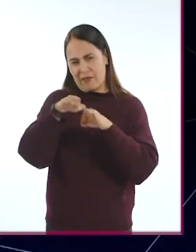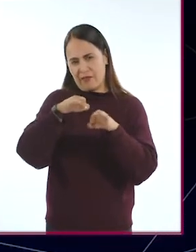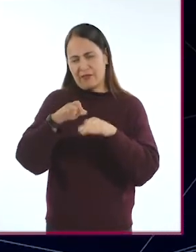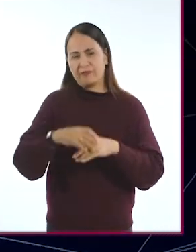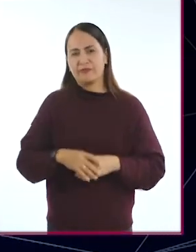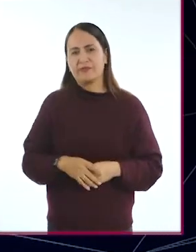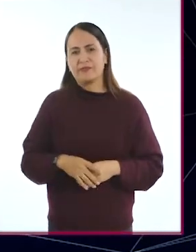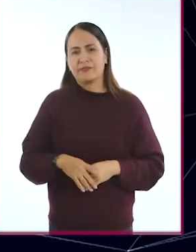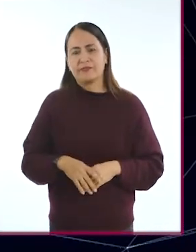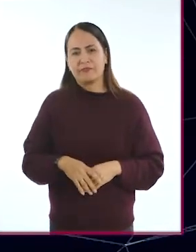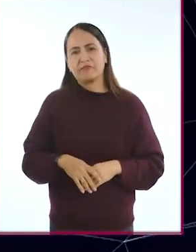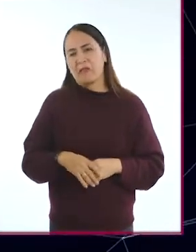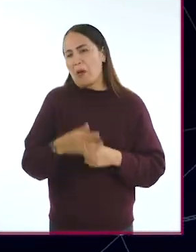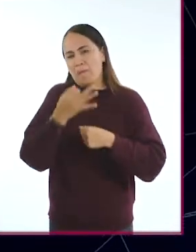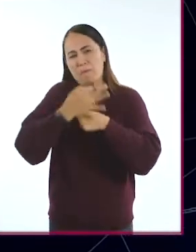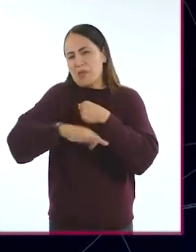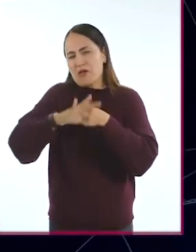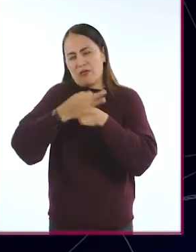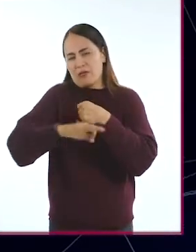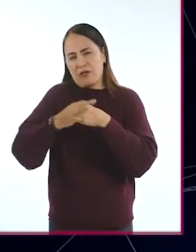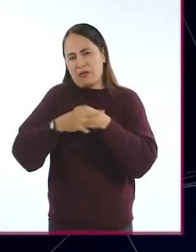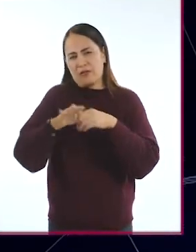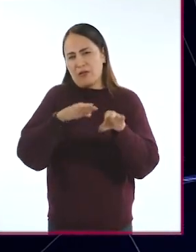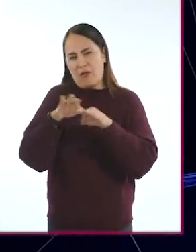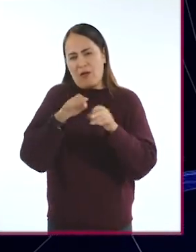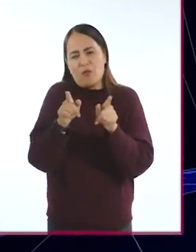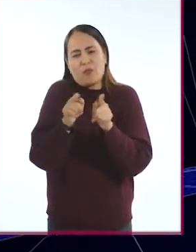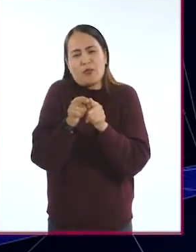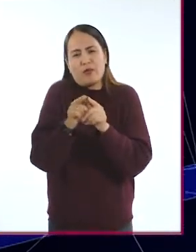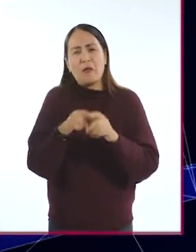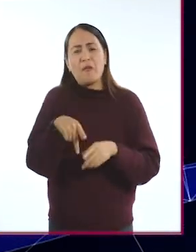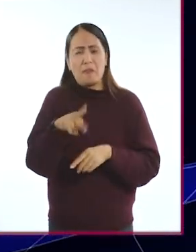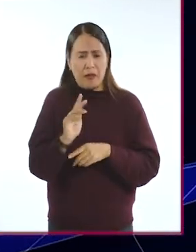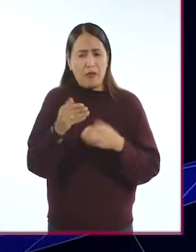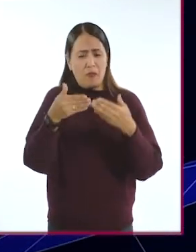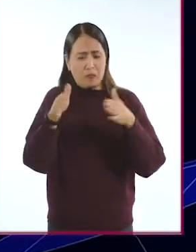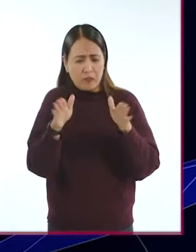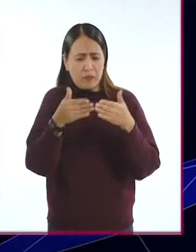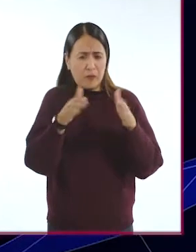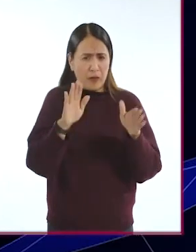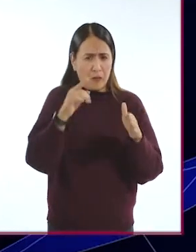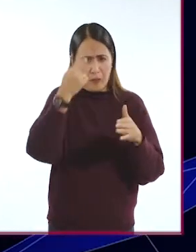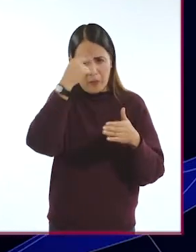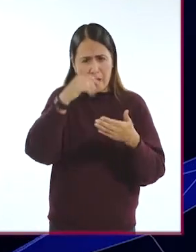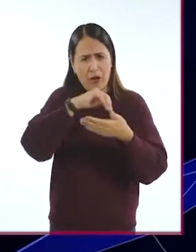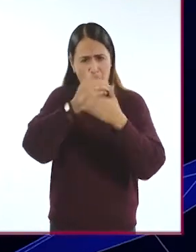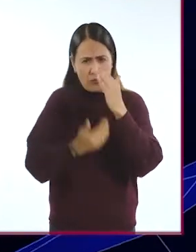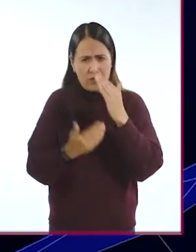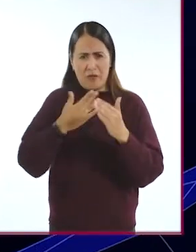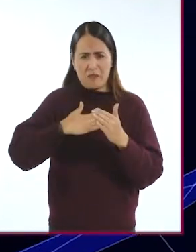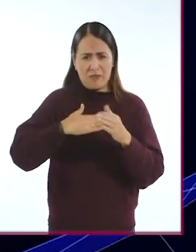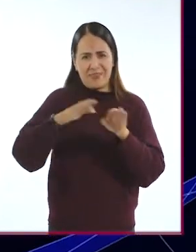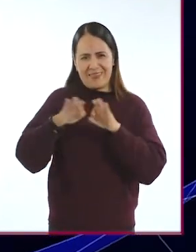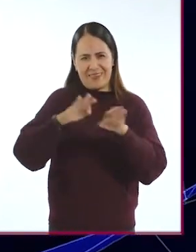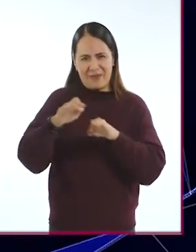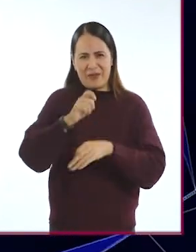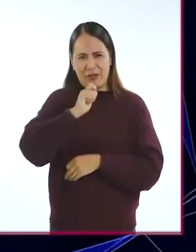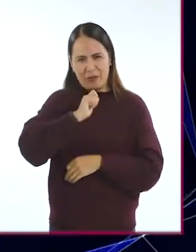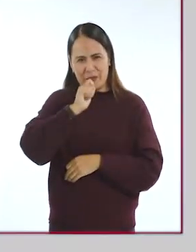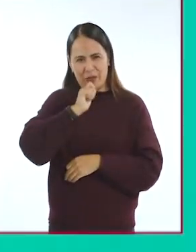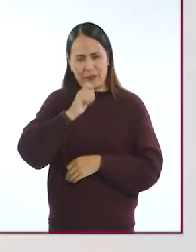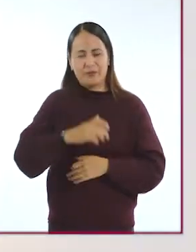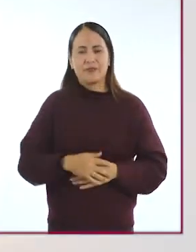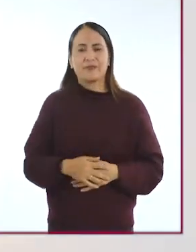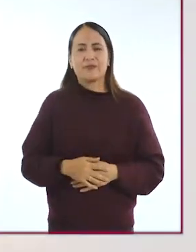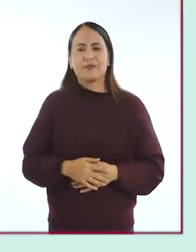trabajos efímeros sobre todo, pero se abren posibilidades de contratación para lo que yo hago, que es la locución.